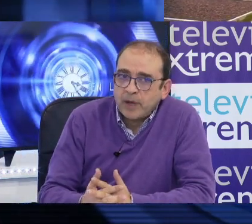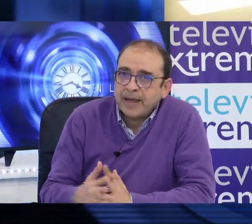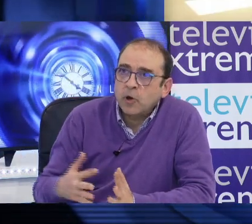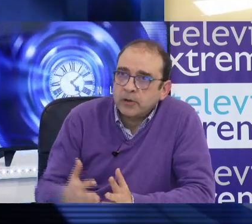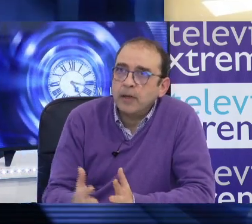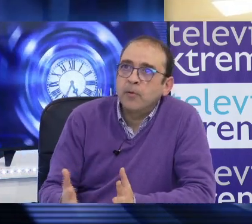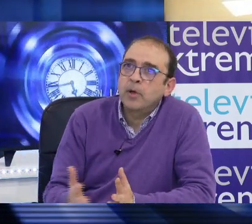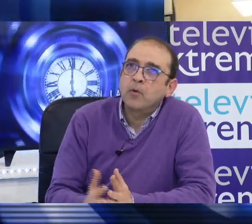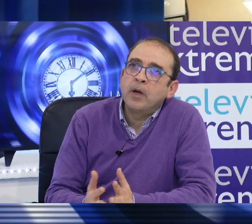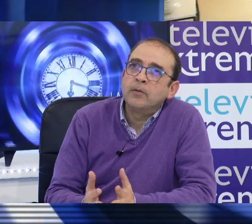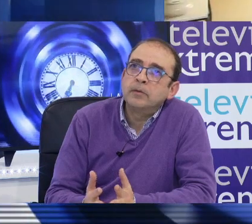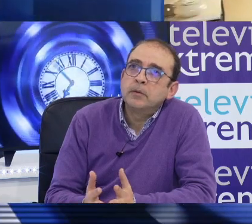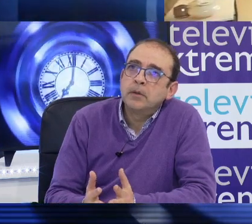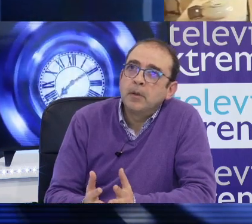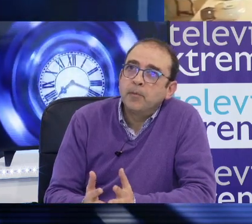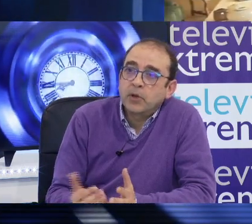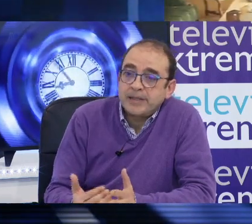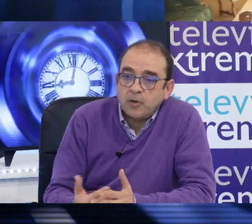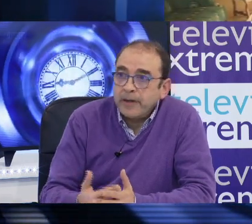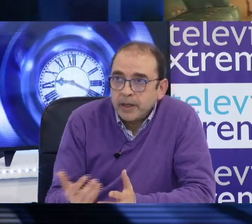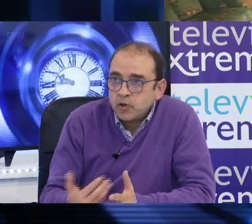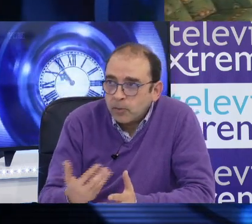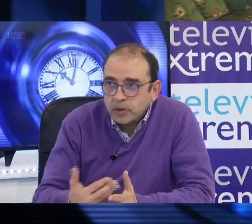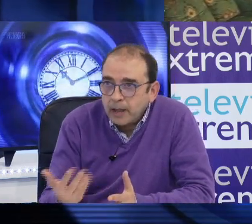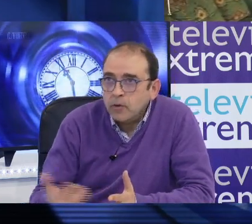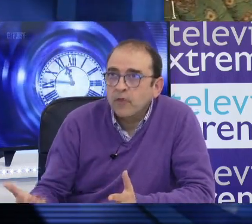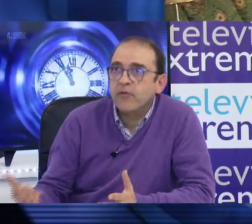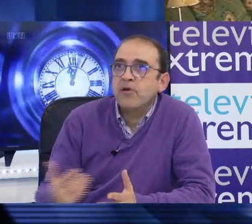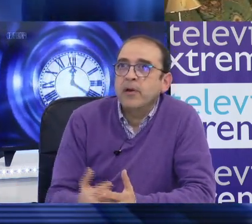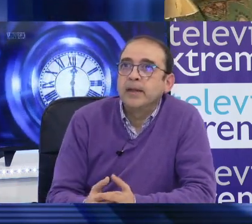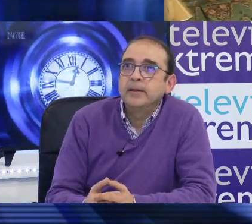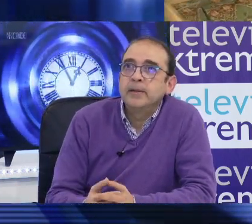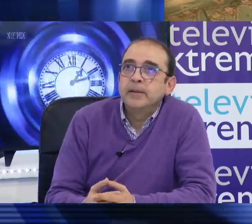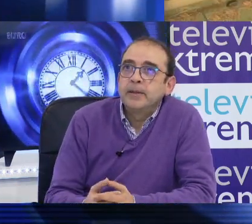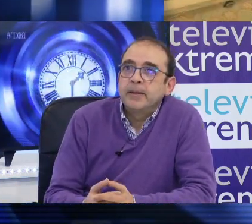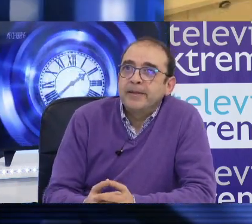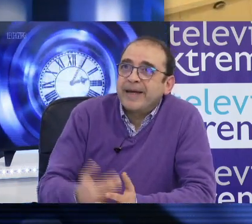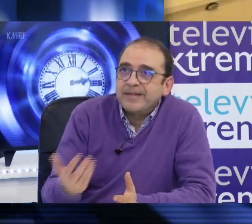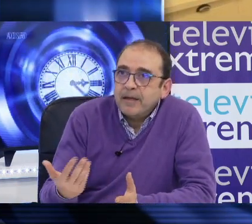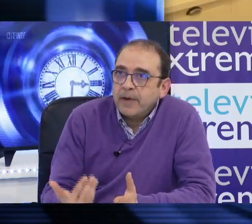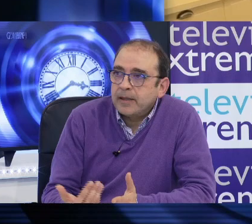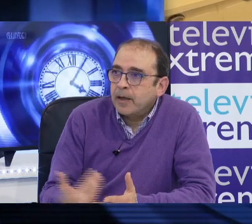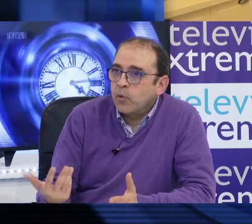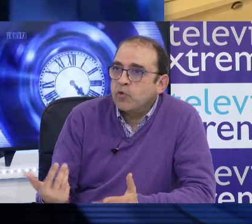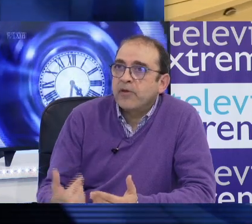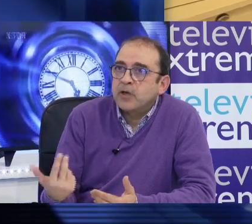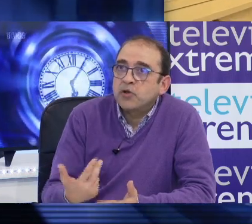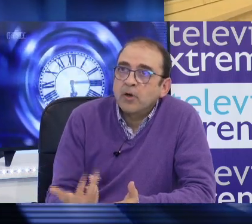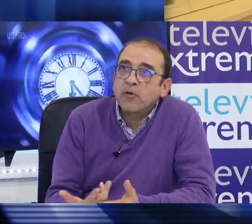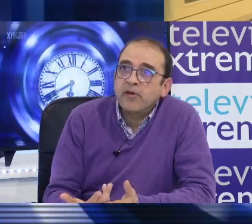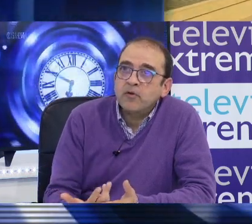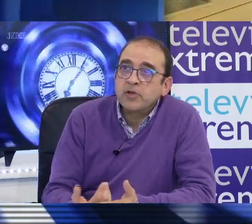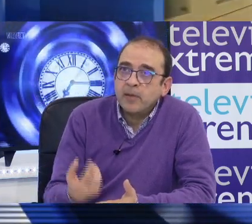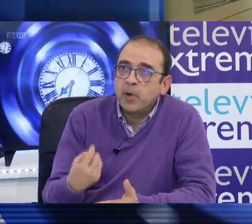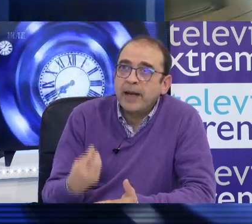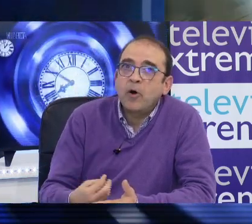Esto, esto hay que cortarlo por algún lado, porque si no, el derecho como tal no funciona. de qué sirve que tengamos unos derechos